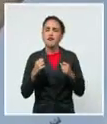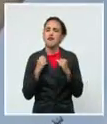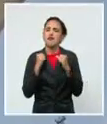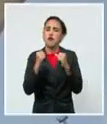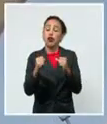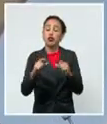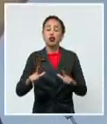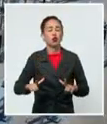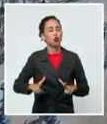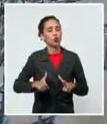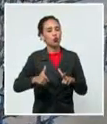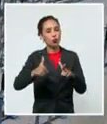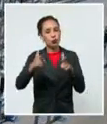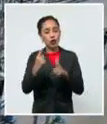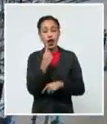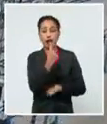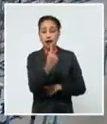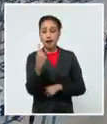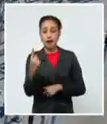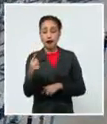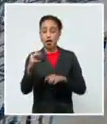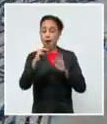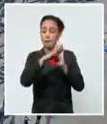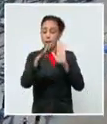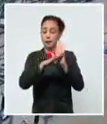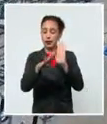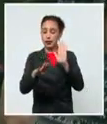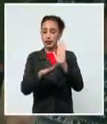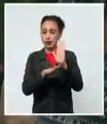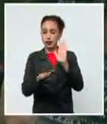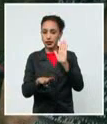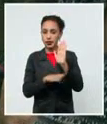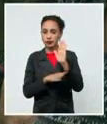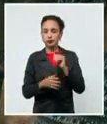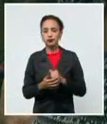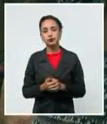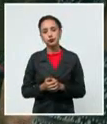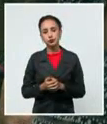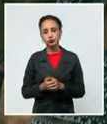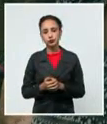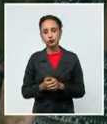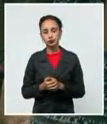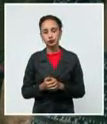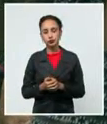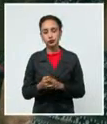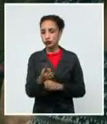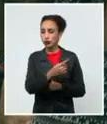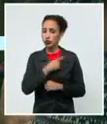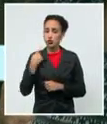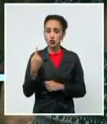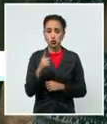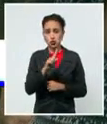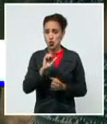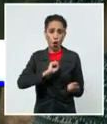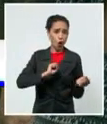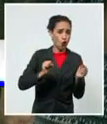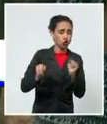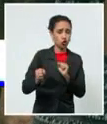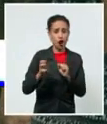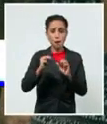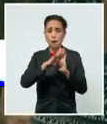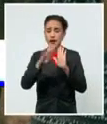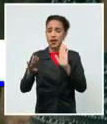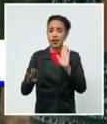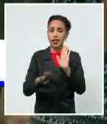cumplimiento de cada medida. Si no tenemos el control sobre las medidas que están dictadas,